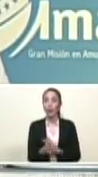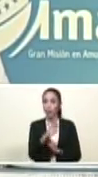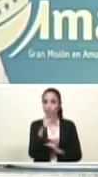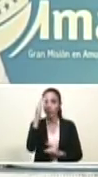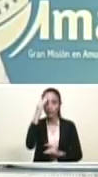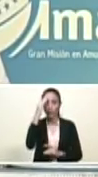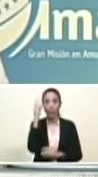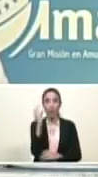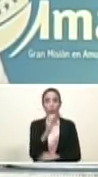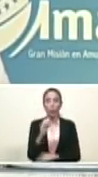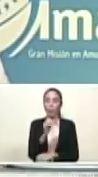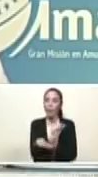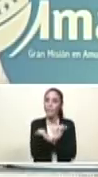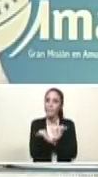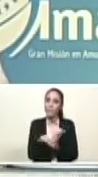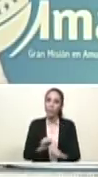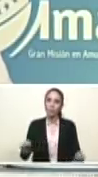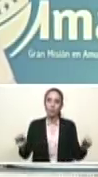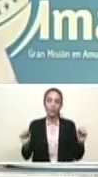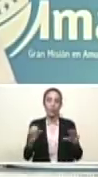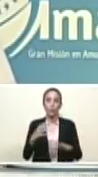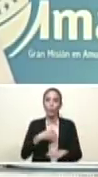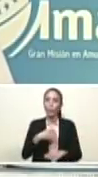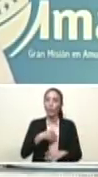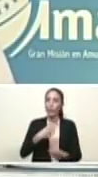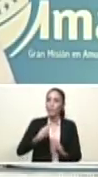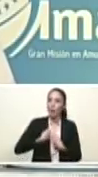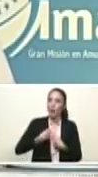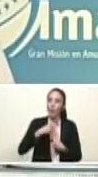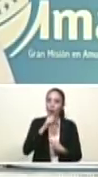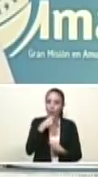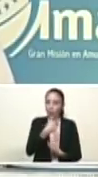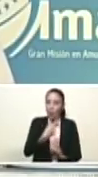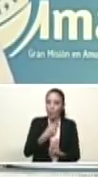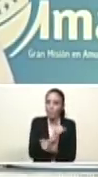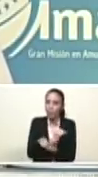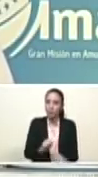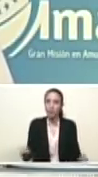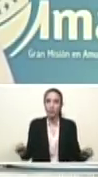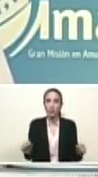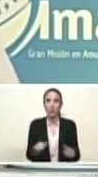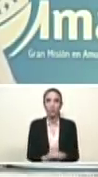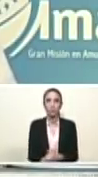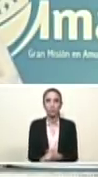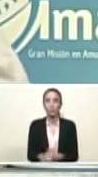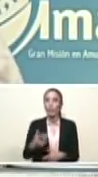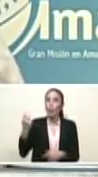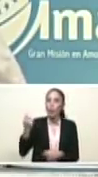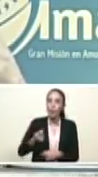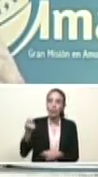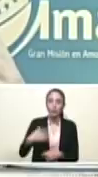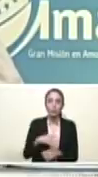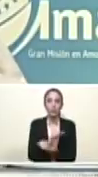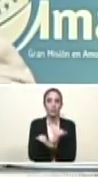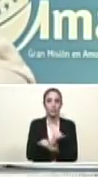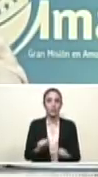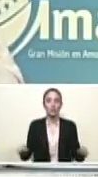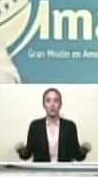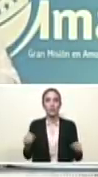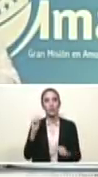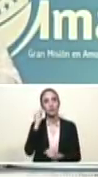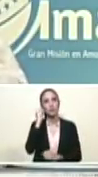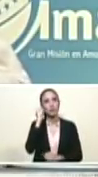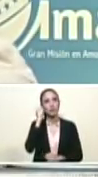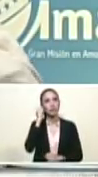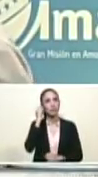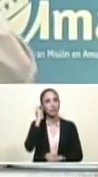En Colombia es imposible que te salga la pensión. En Colombia es imposible que te salga una jubilación. Imposible. Y el que